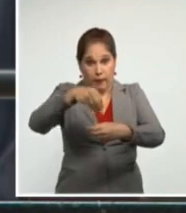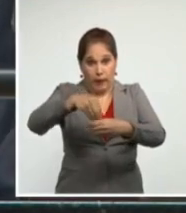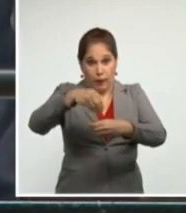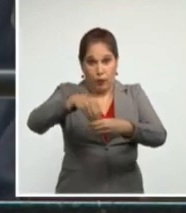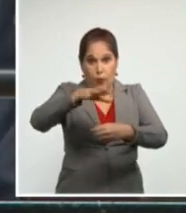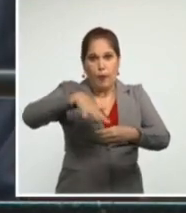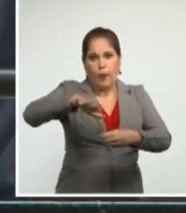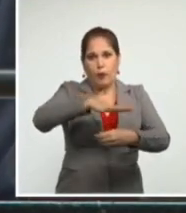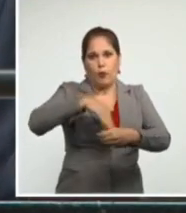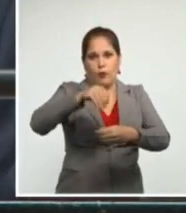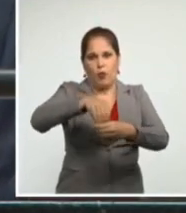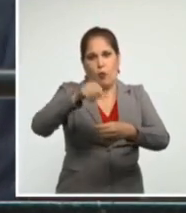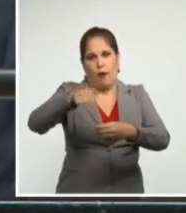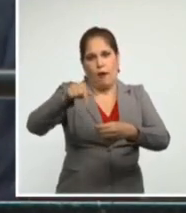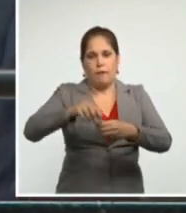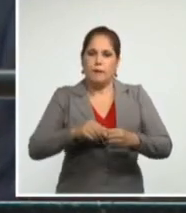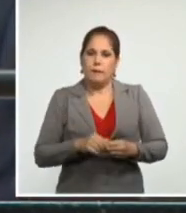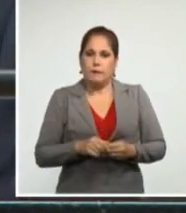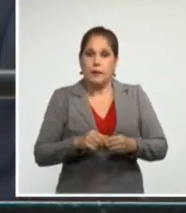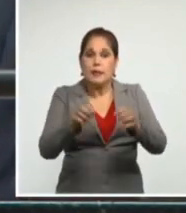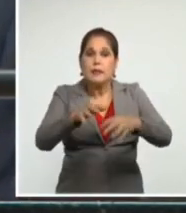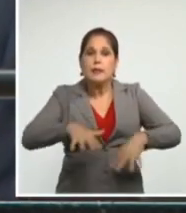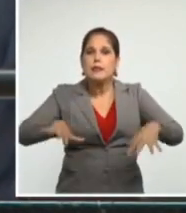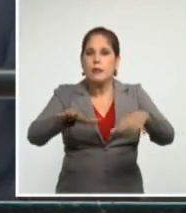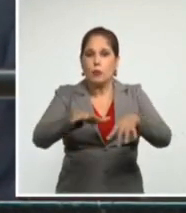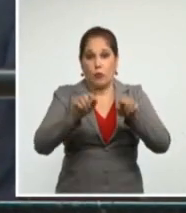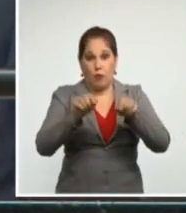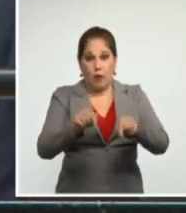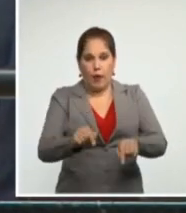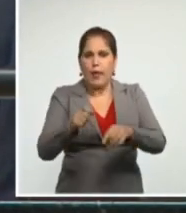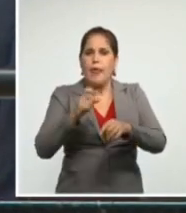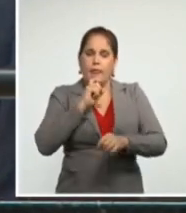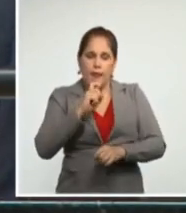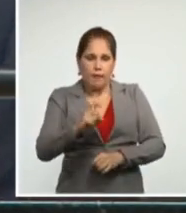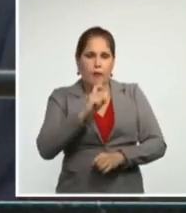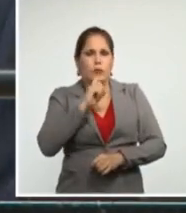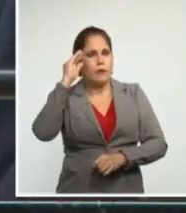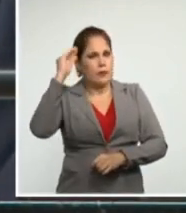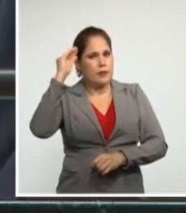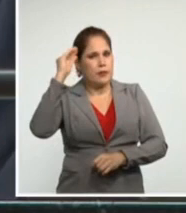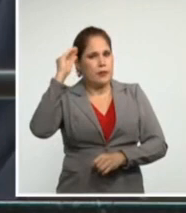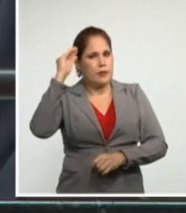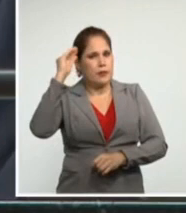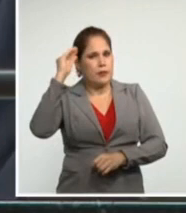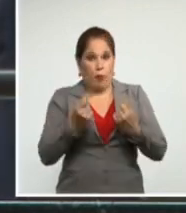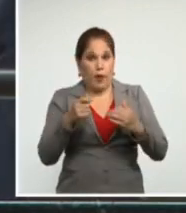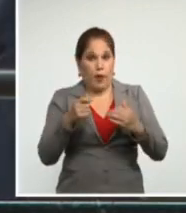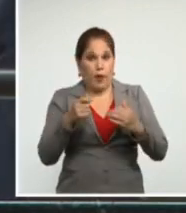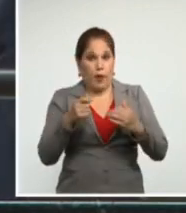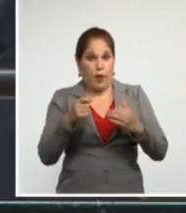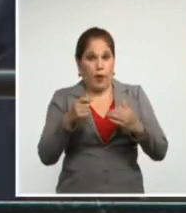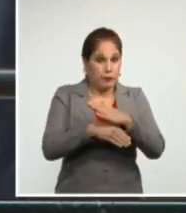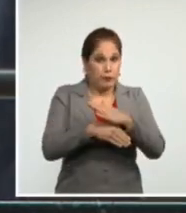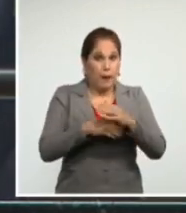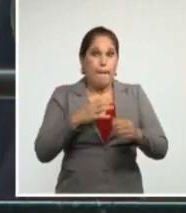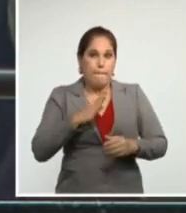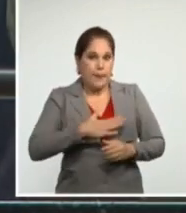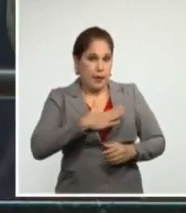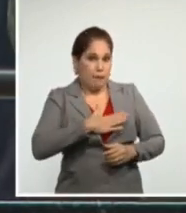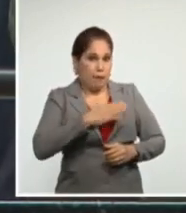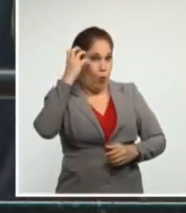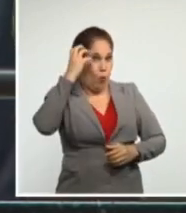en el contexto de las dificultades económicas que el propio gobierno